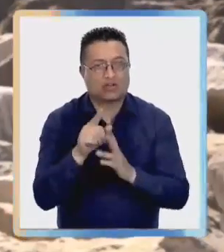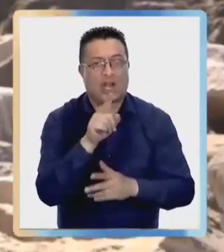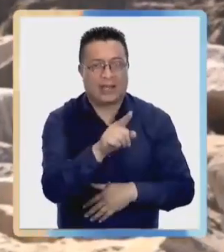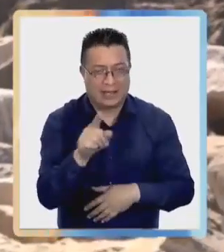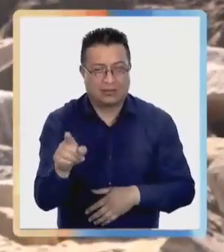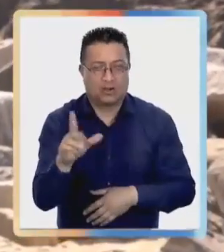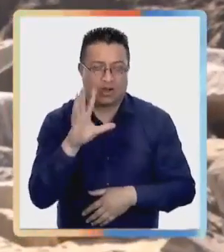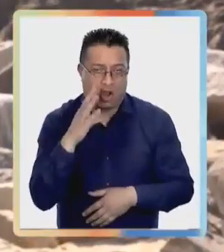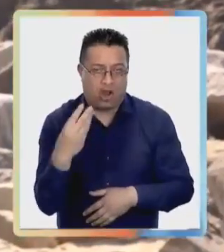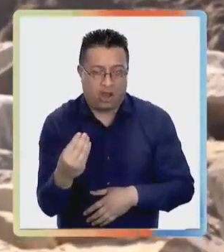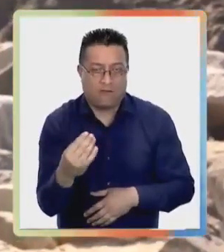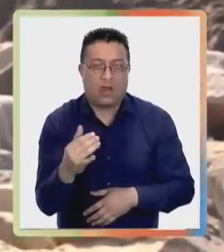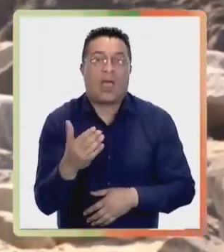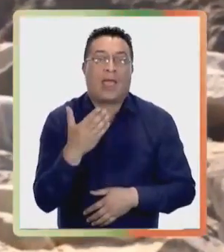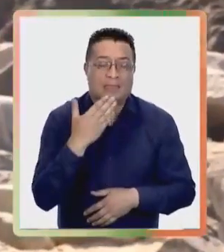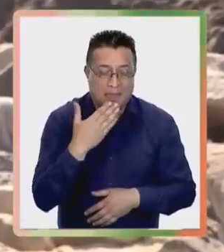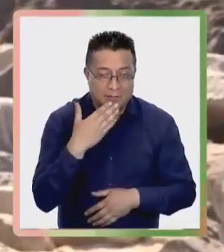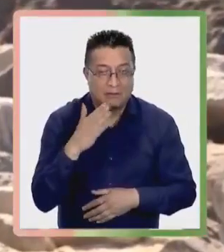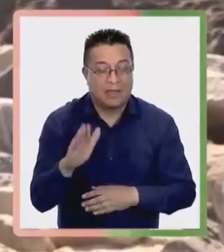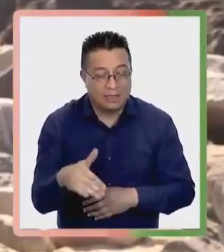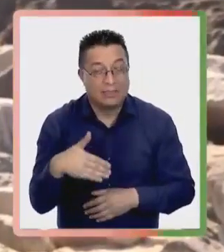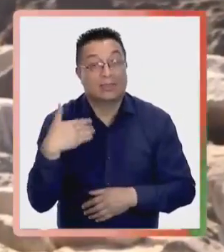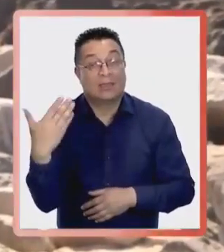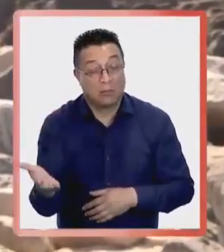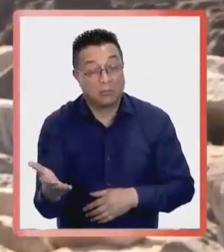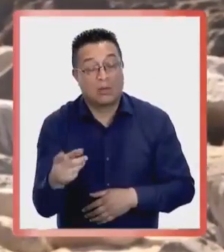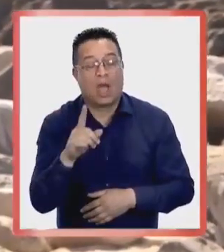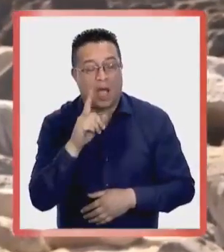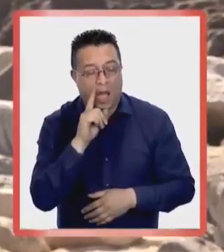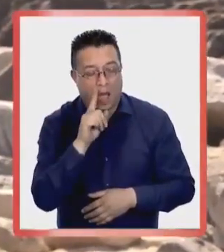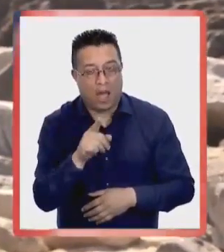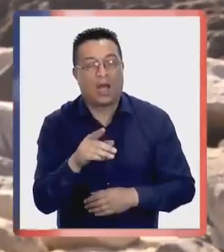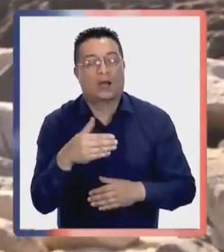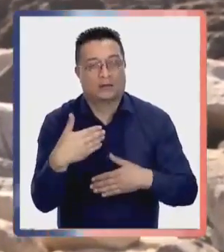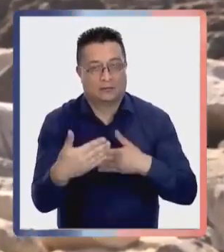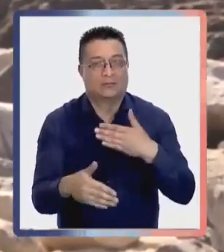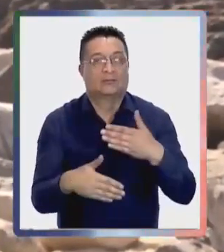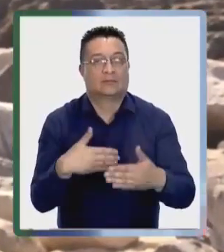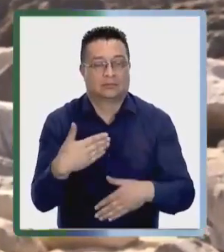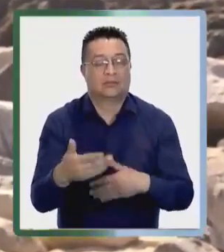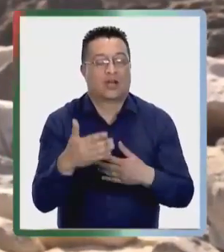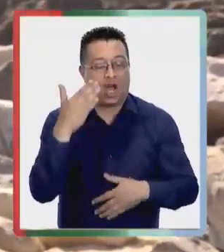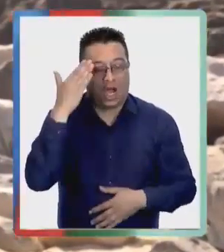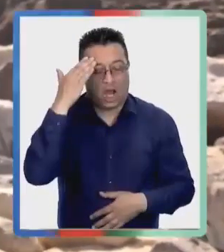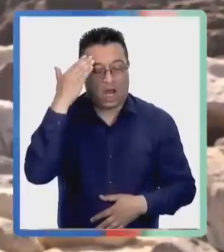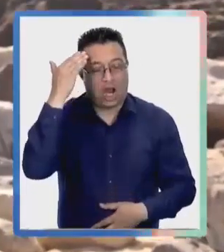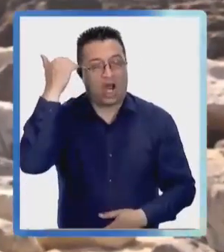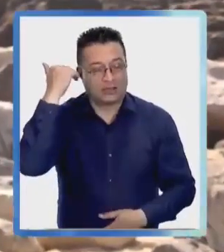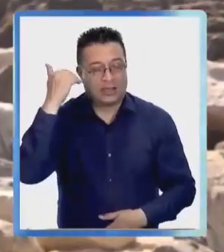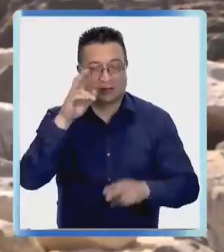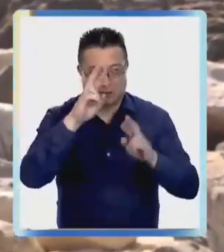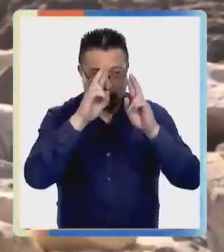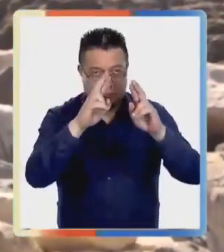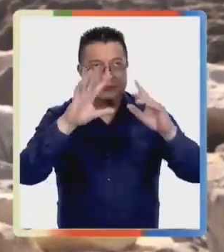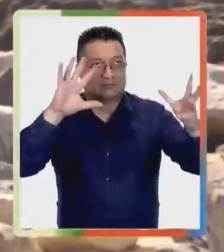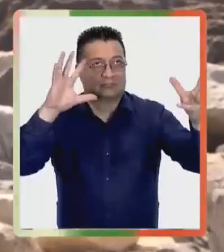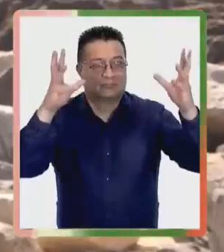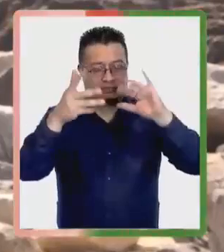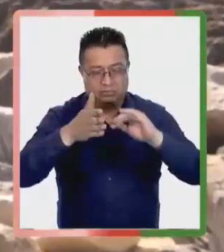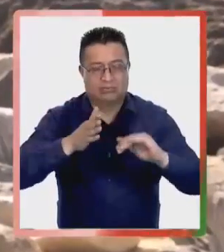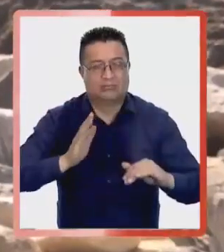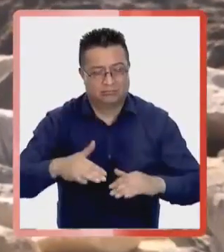ellos, obviamente, pero también para que luego tengan un actuar cierto consciente, sustentable,